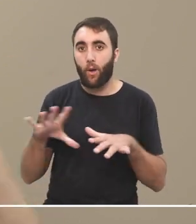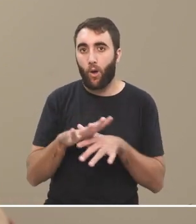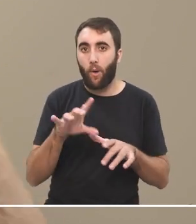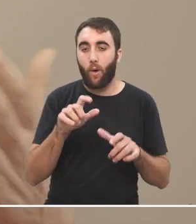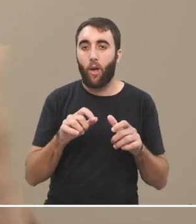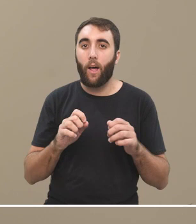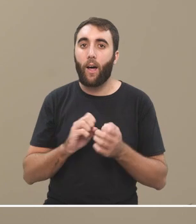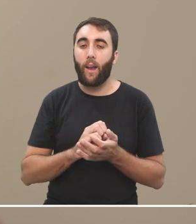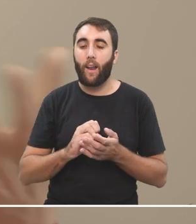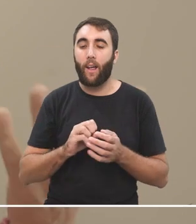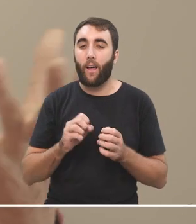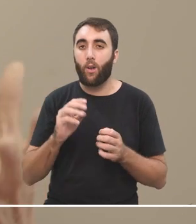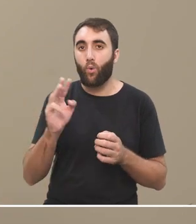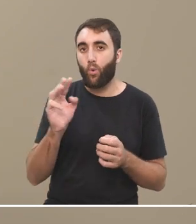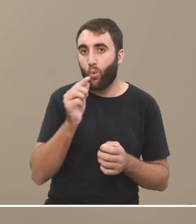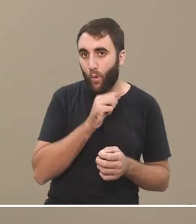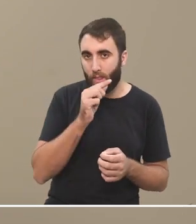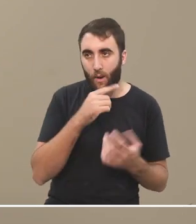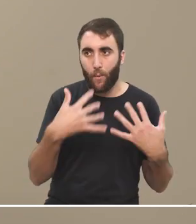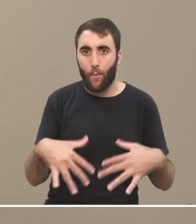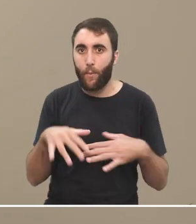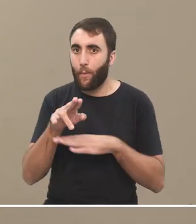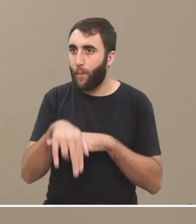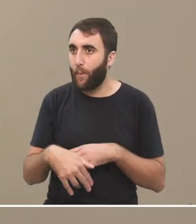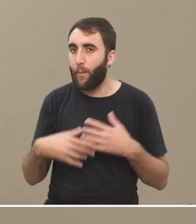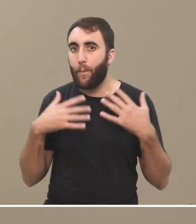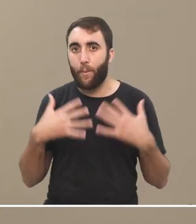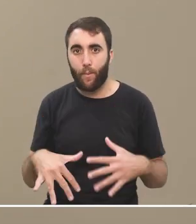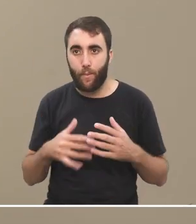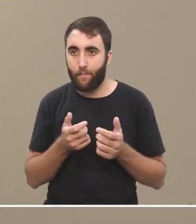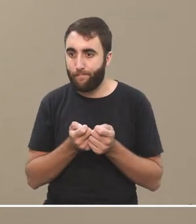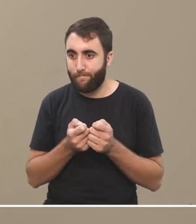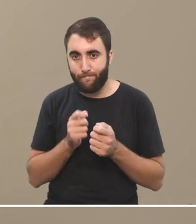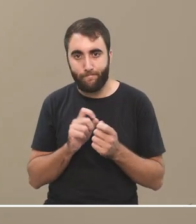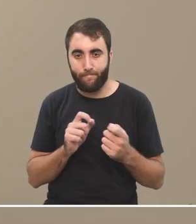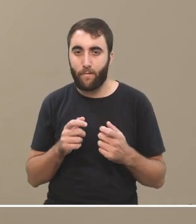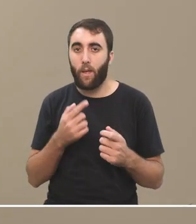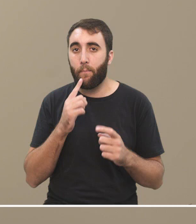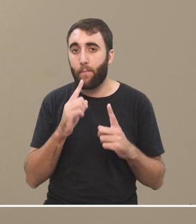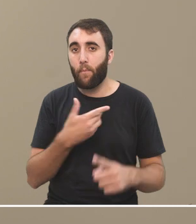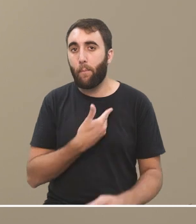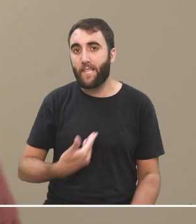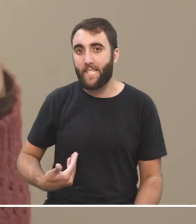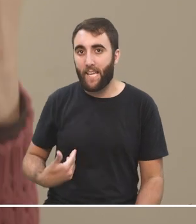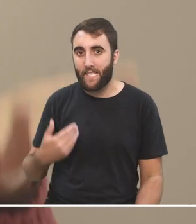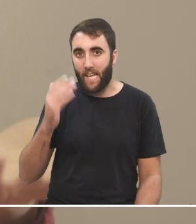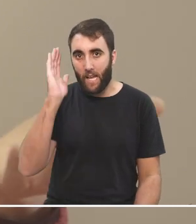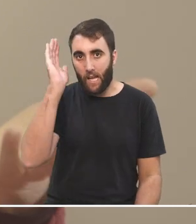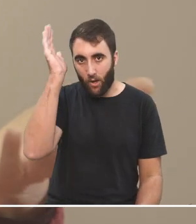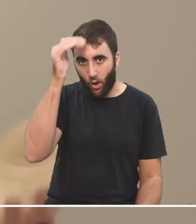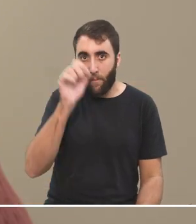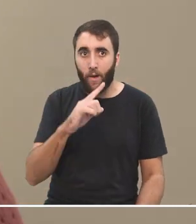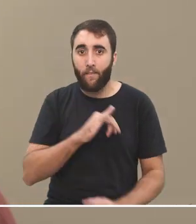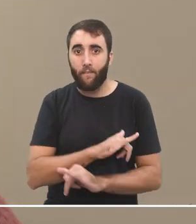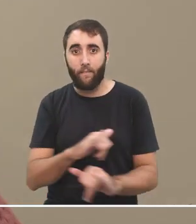con las redes sociales como por ejemplo Twitter de hecho la presidencia de Donald Trump no terminó al perder